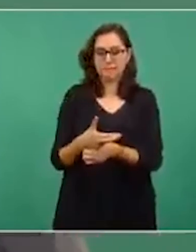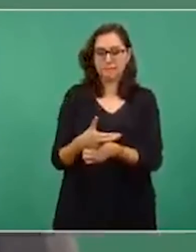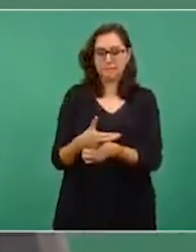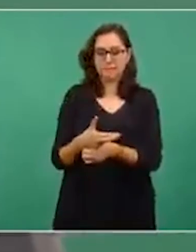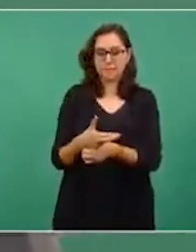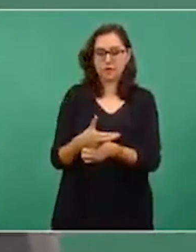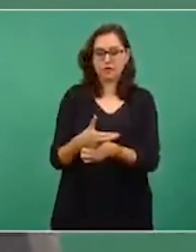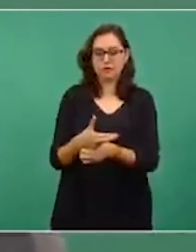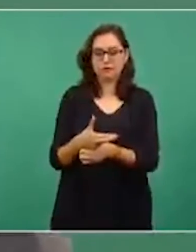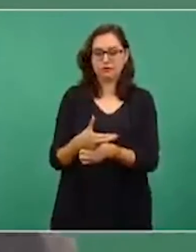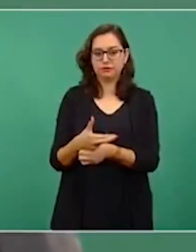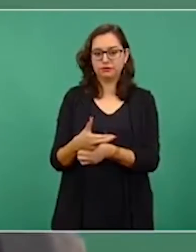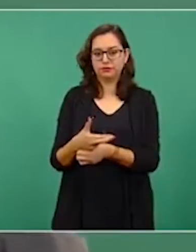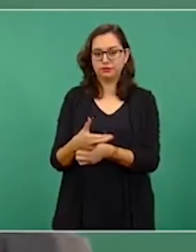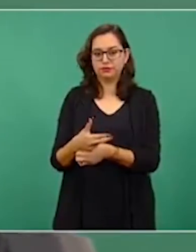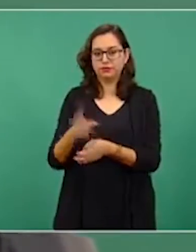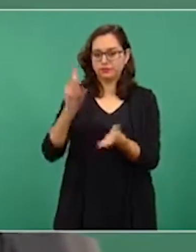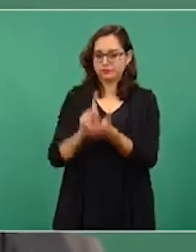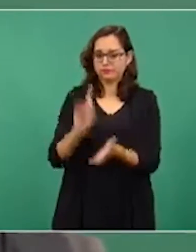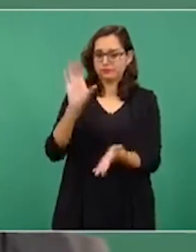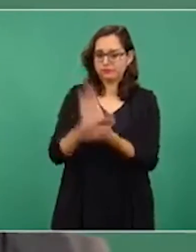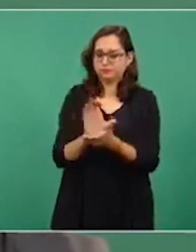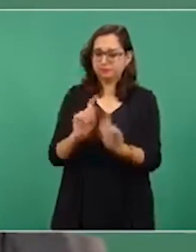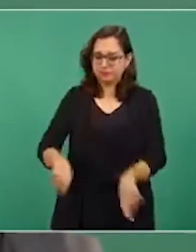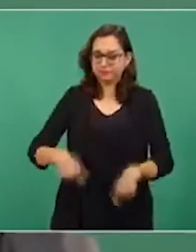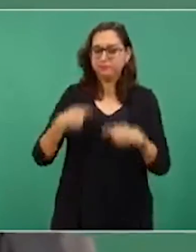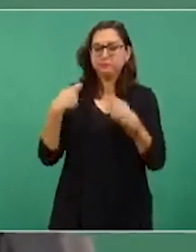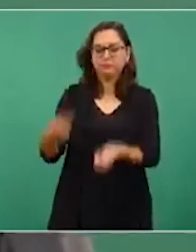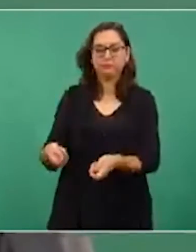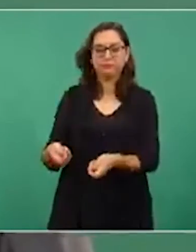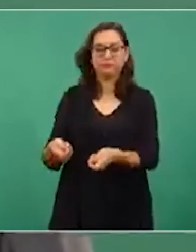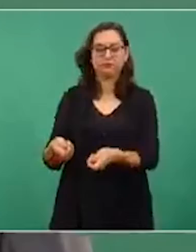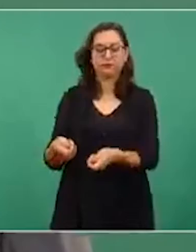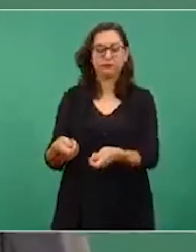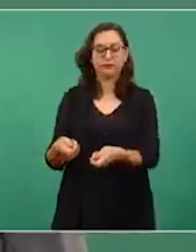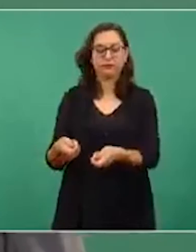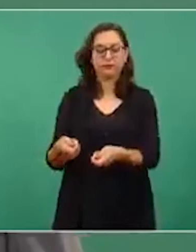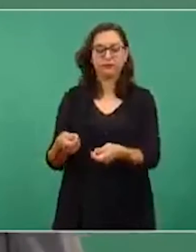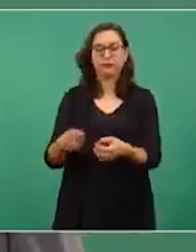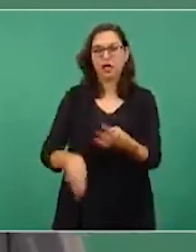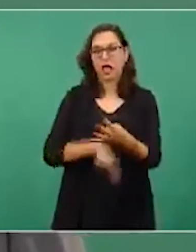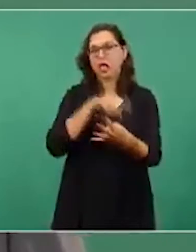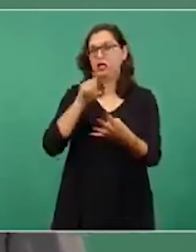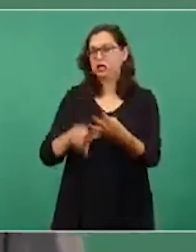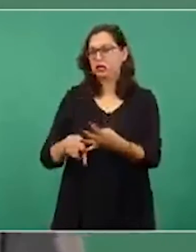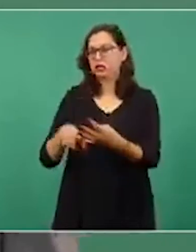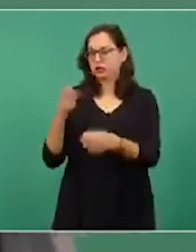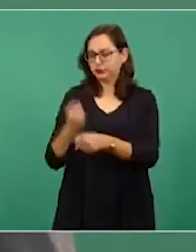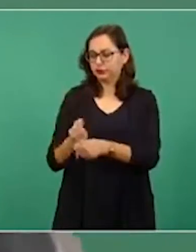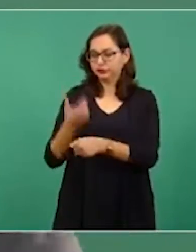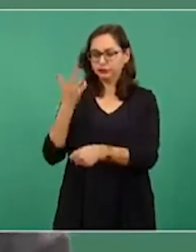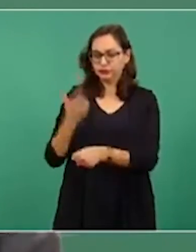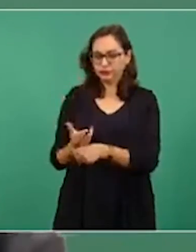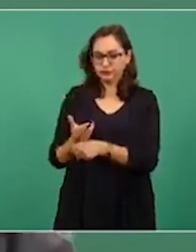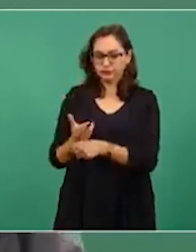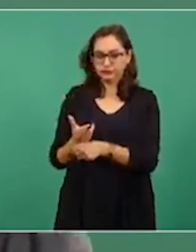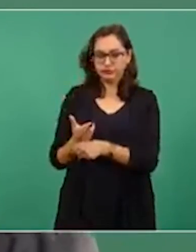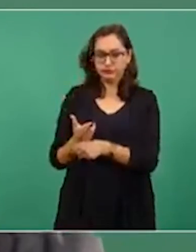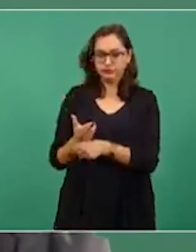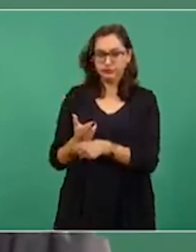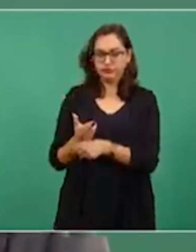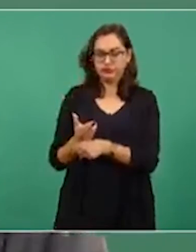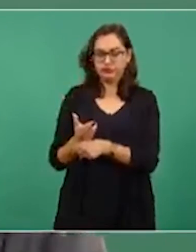la atención a personas con discapacidad?, ¿por qué no tenemos una secretaría